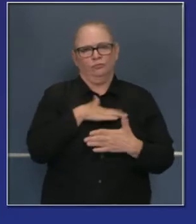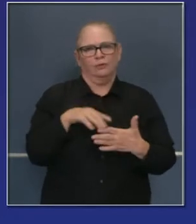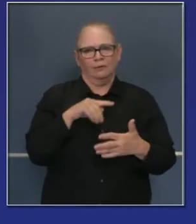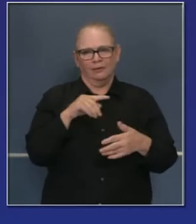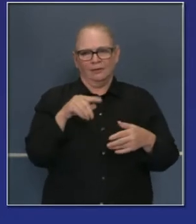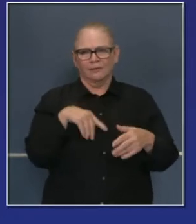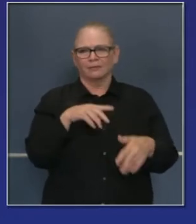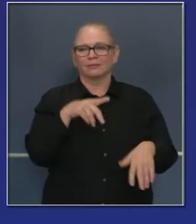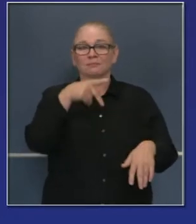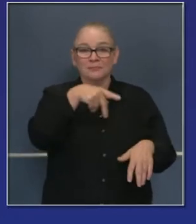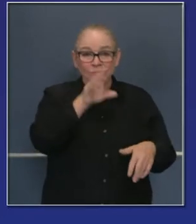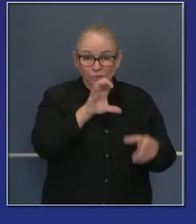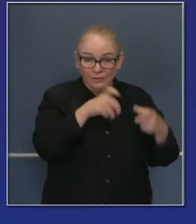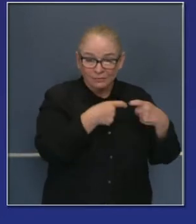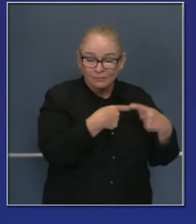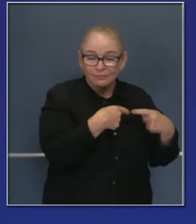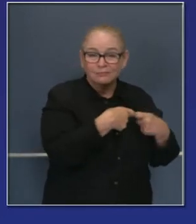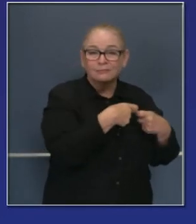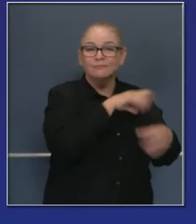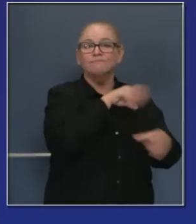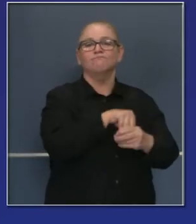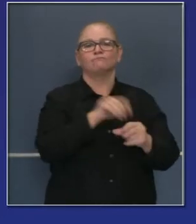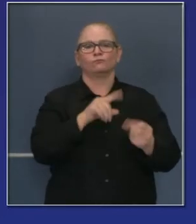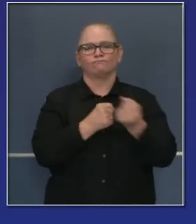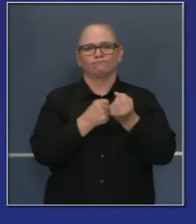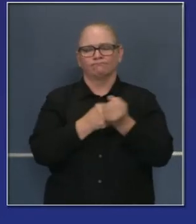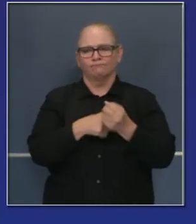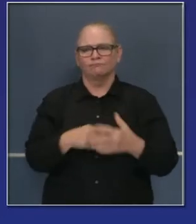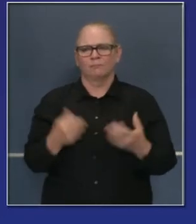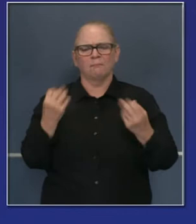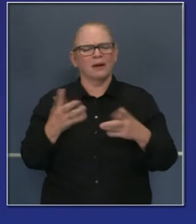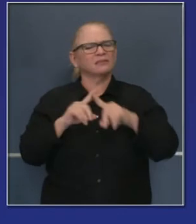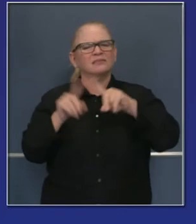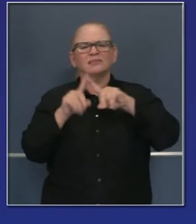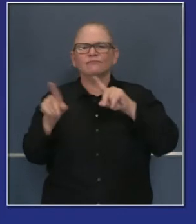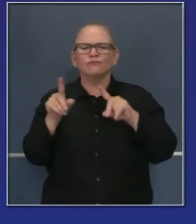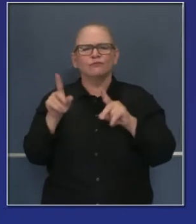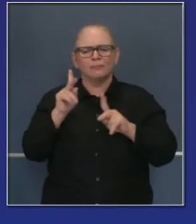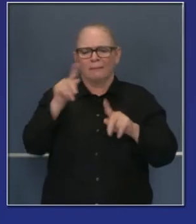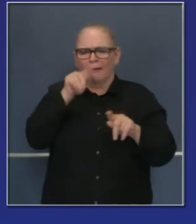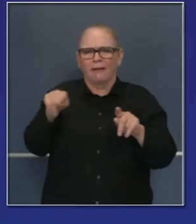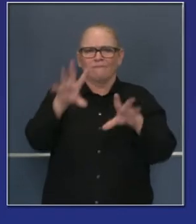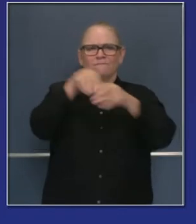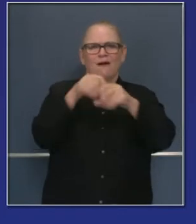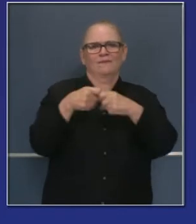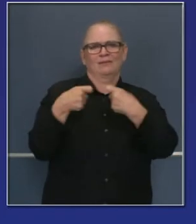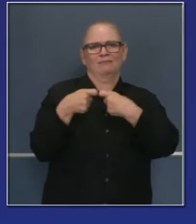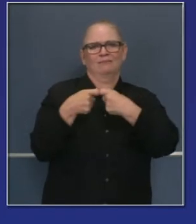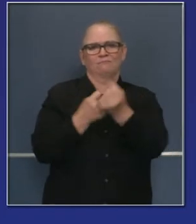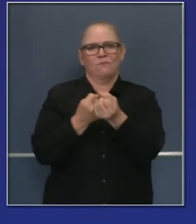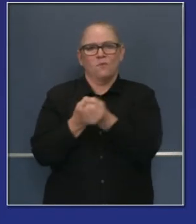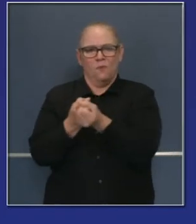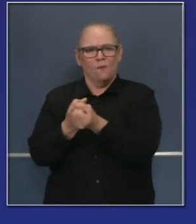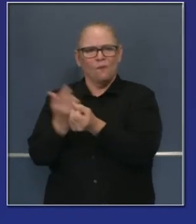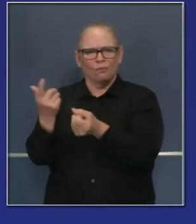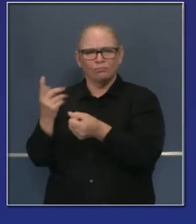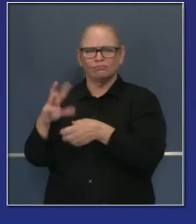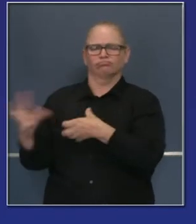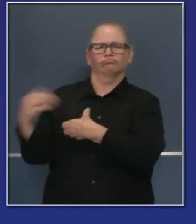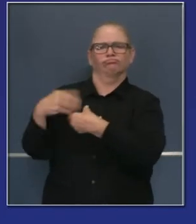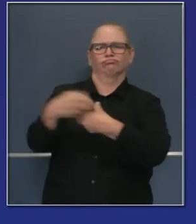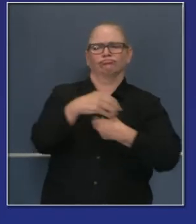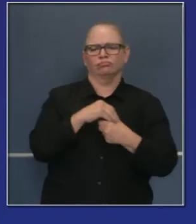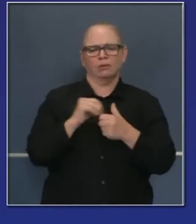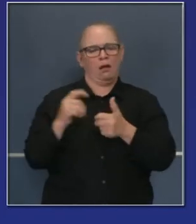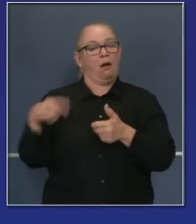servicios de energía propiedad privada, pero también las unidades del estado